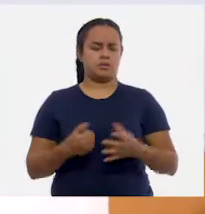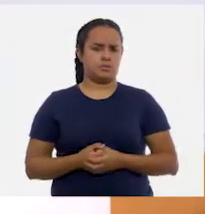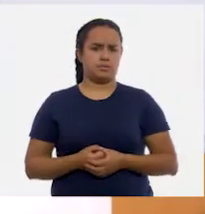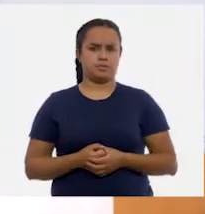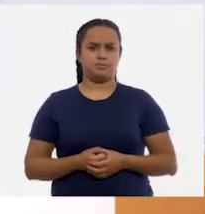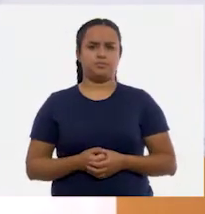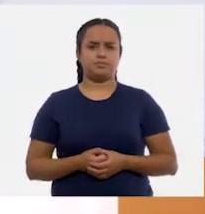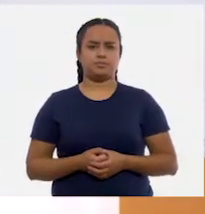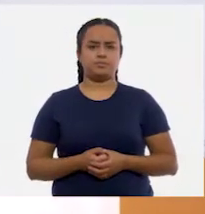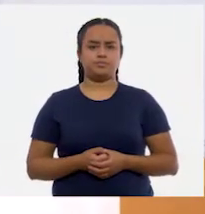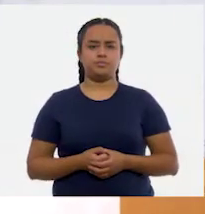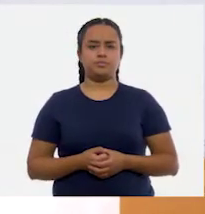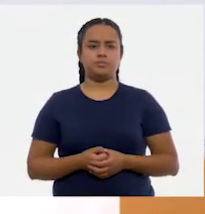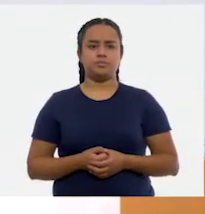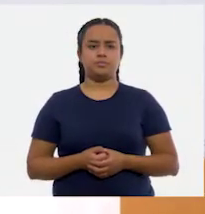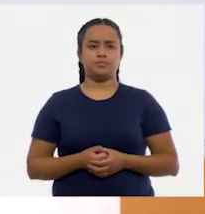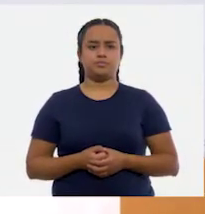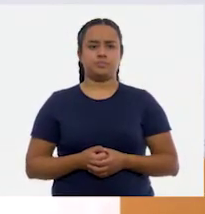hacer?